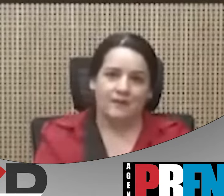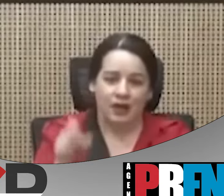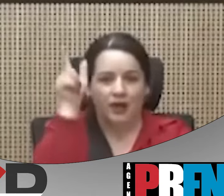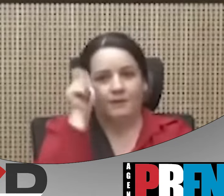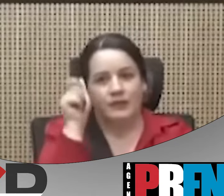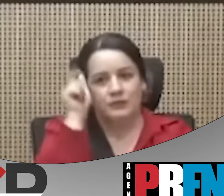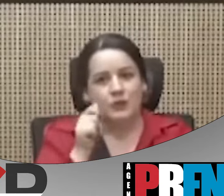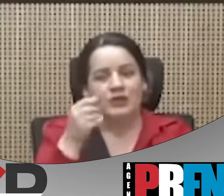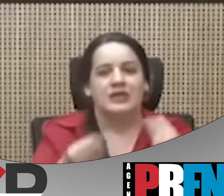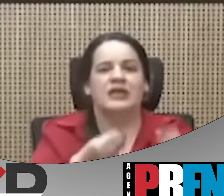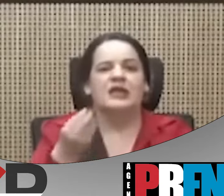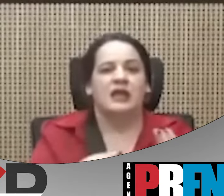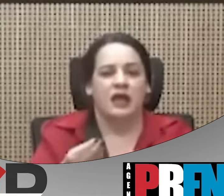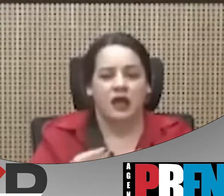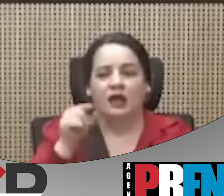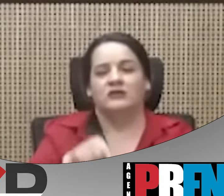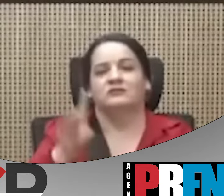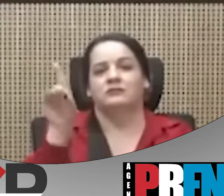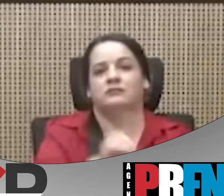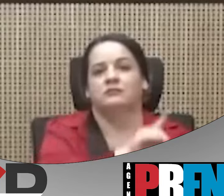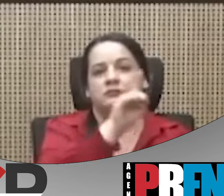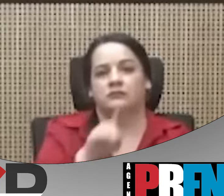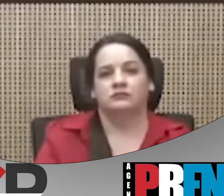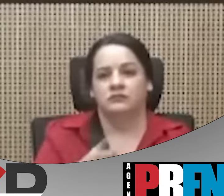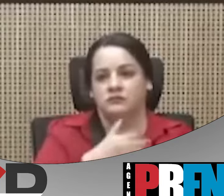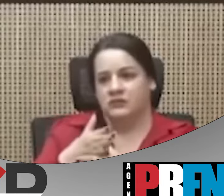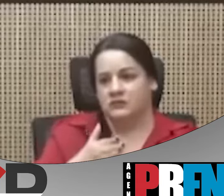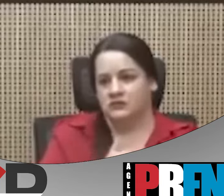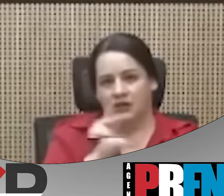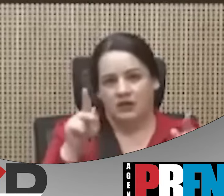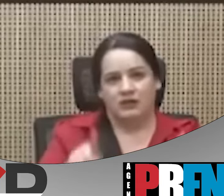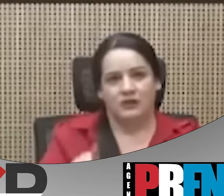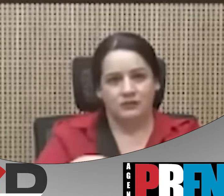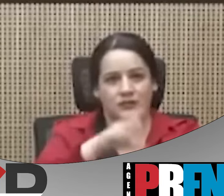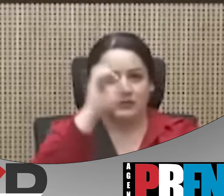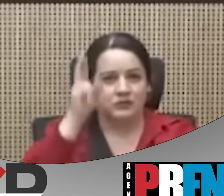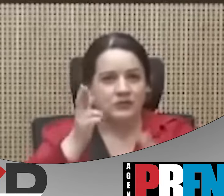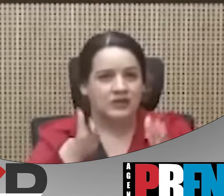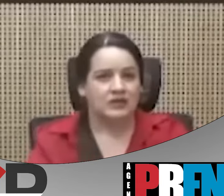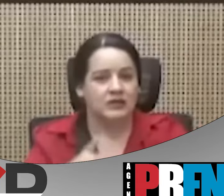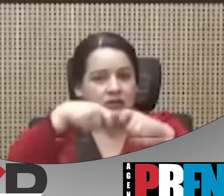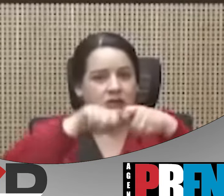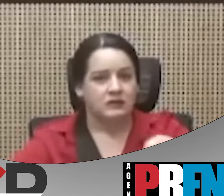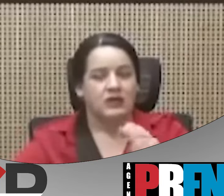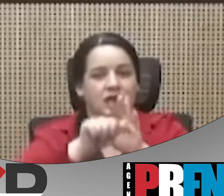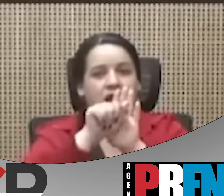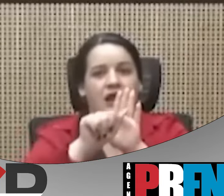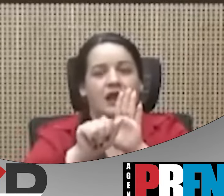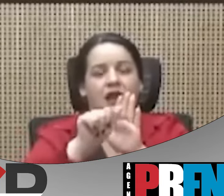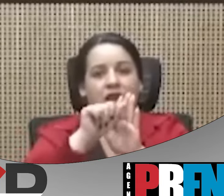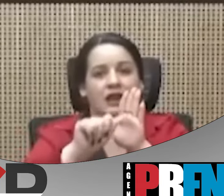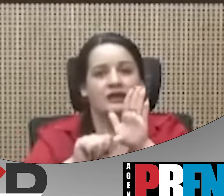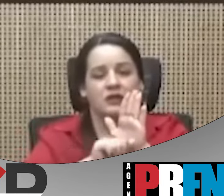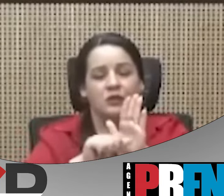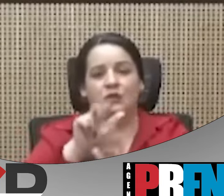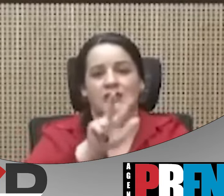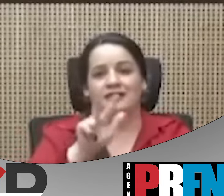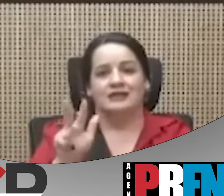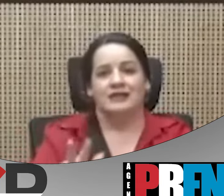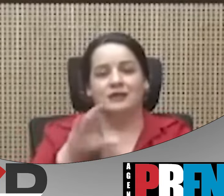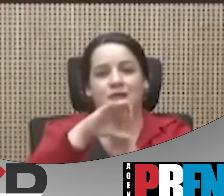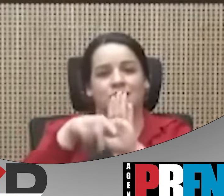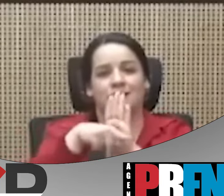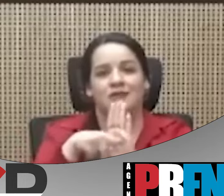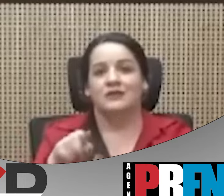obviamente, una discriminación entre los costarricenses que lesiona el artículo 33 de la Constitución Política. Oigan,